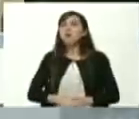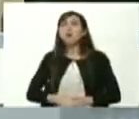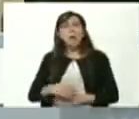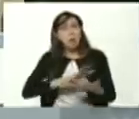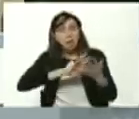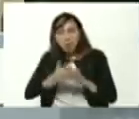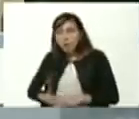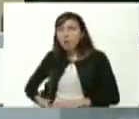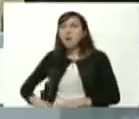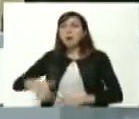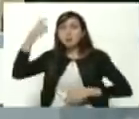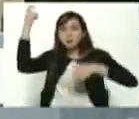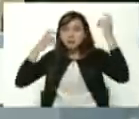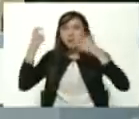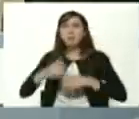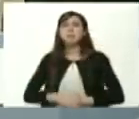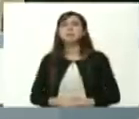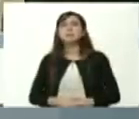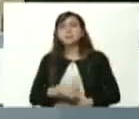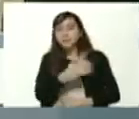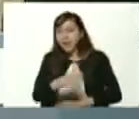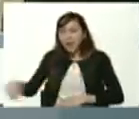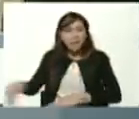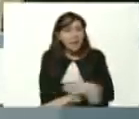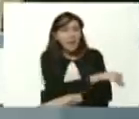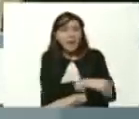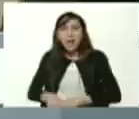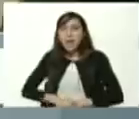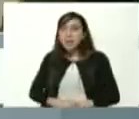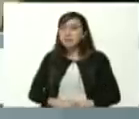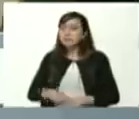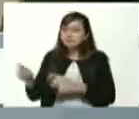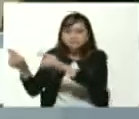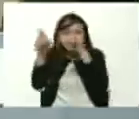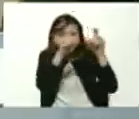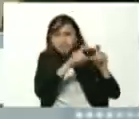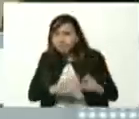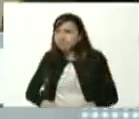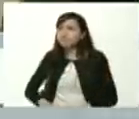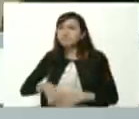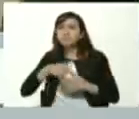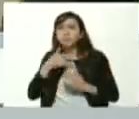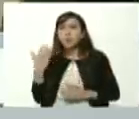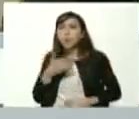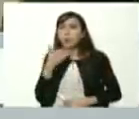barrio de calle en calle una forja de la verdad profunda